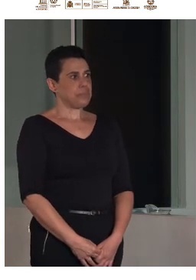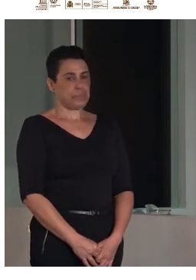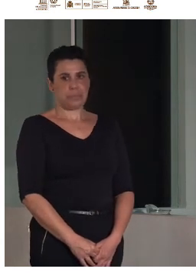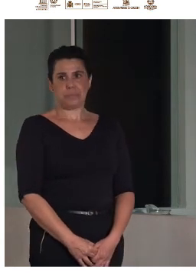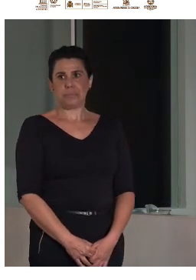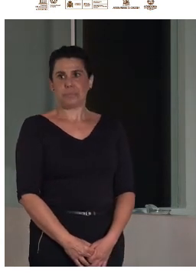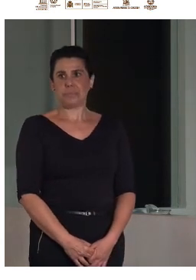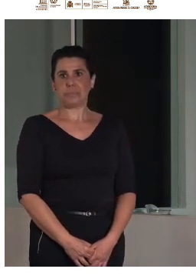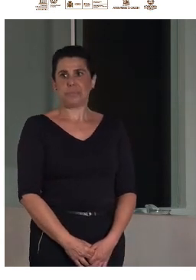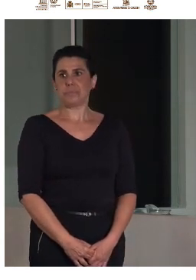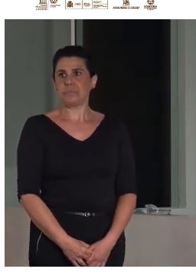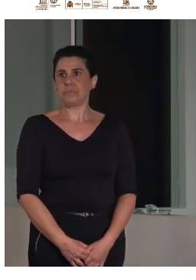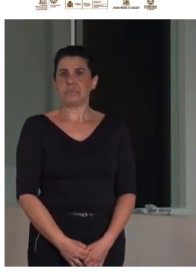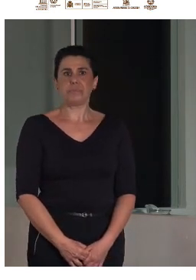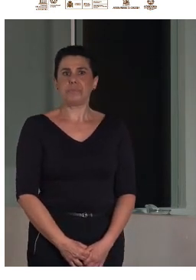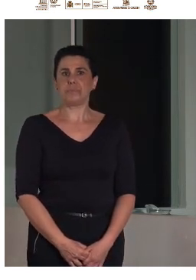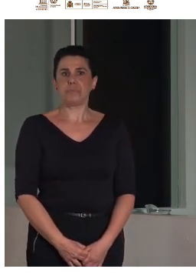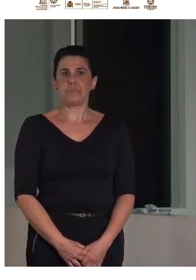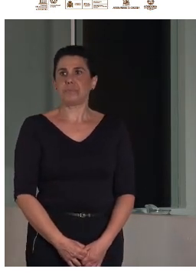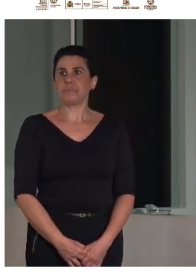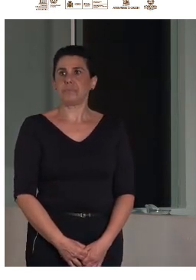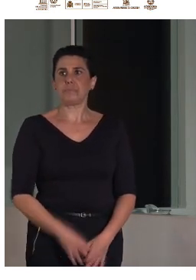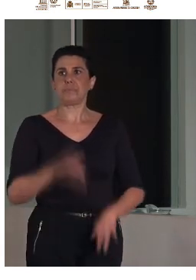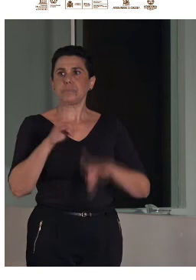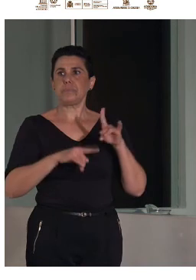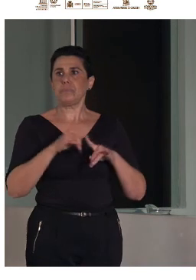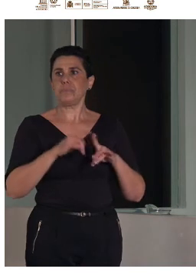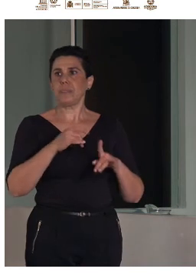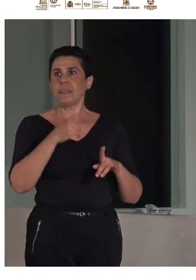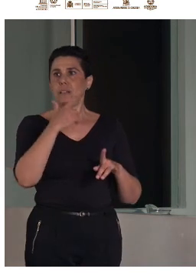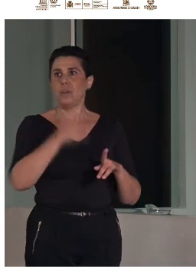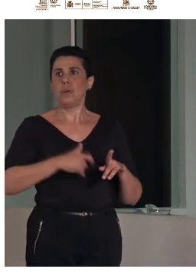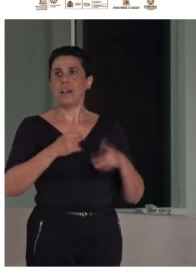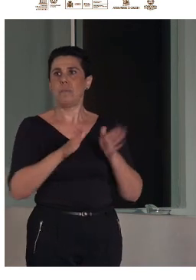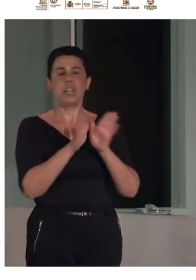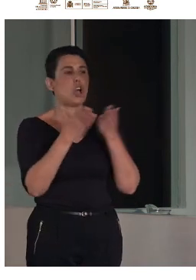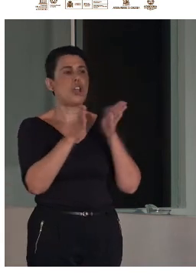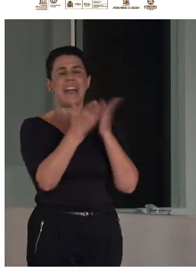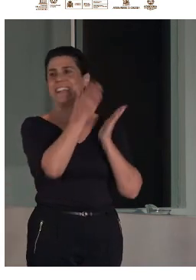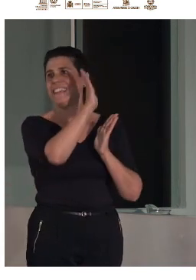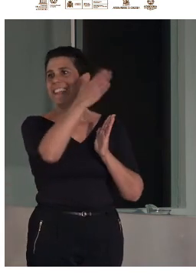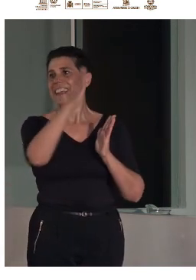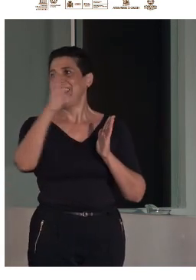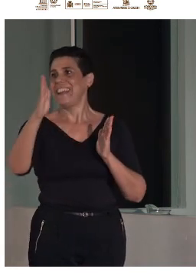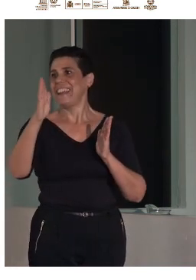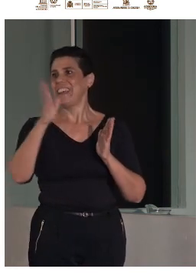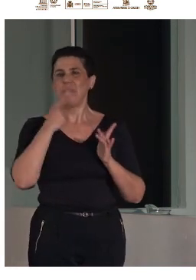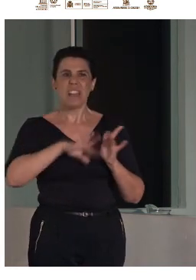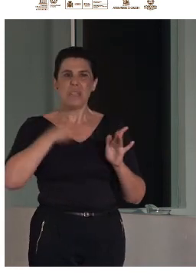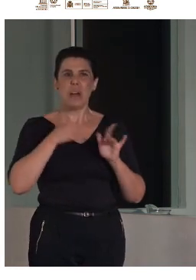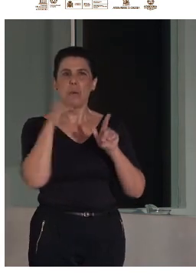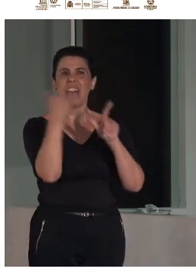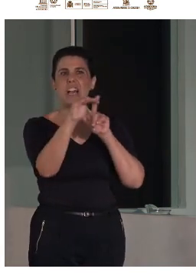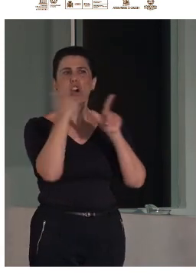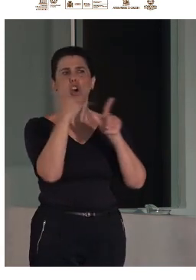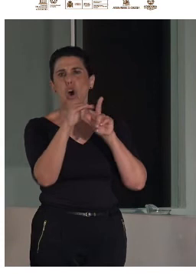yo creo que vamos te ha parecido por alguna persona que las referencias que has dado bibliográficas si no las puedes pasar por por electrónico